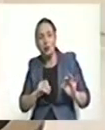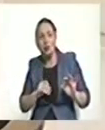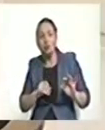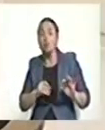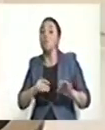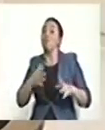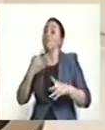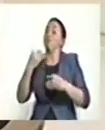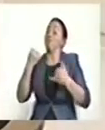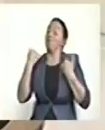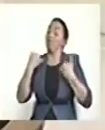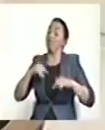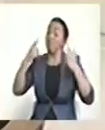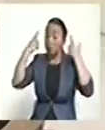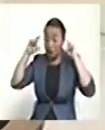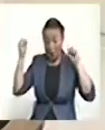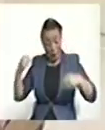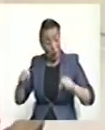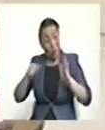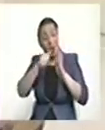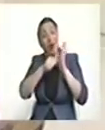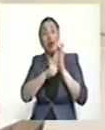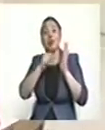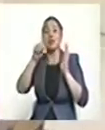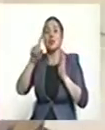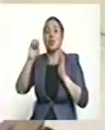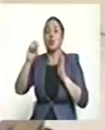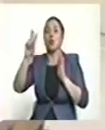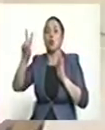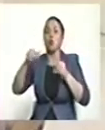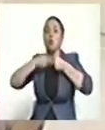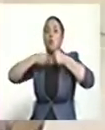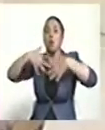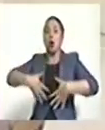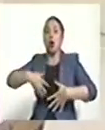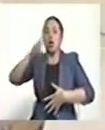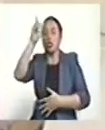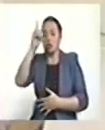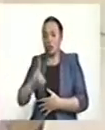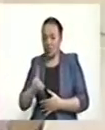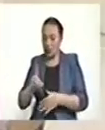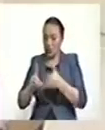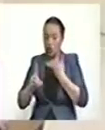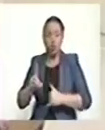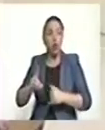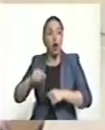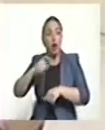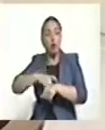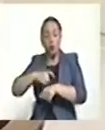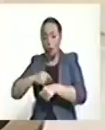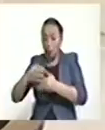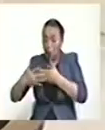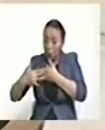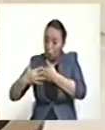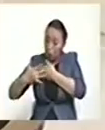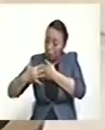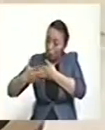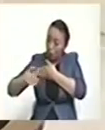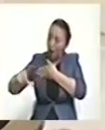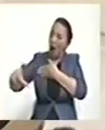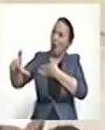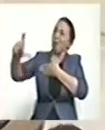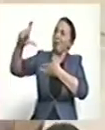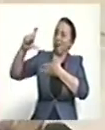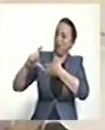artículo 102, magistrados que se designan con temporalidad indefinida, ganándose los sueldos de